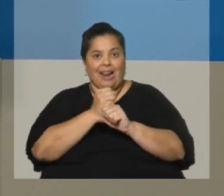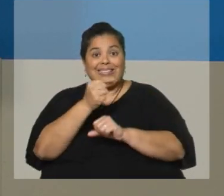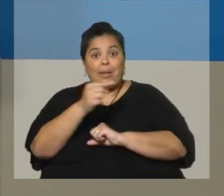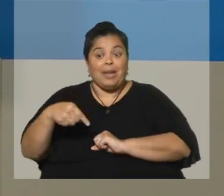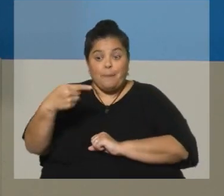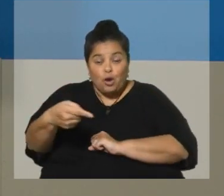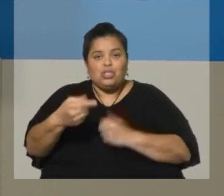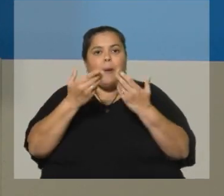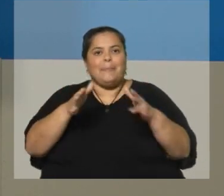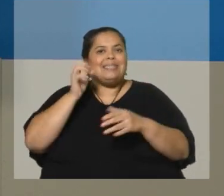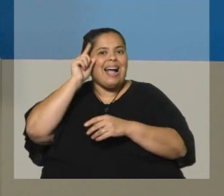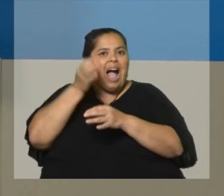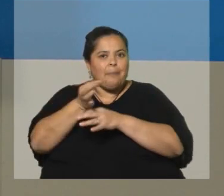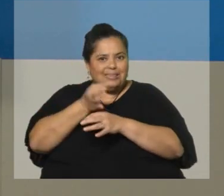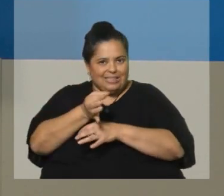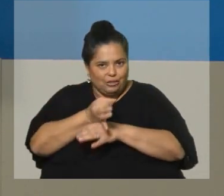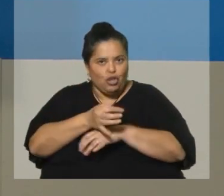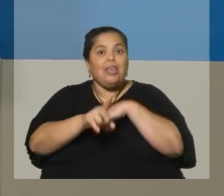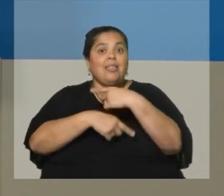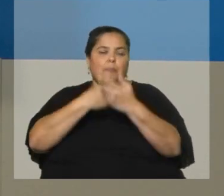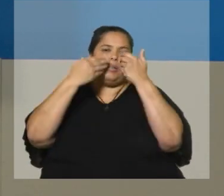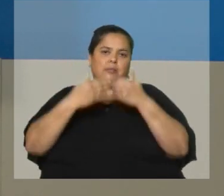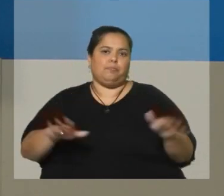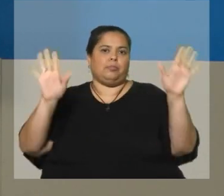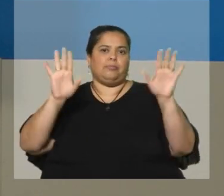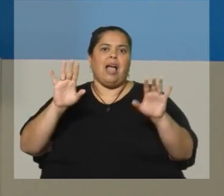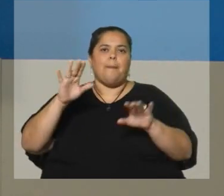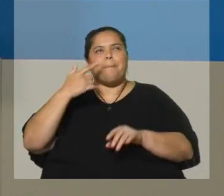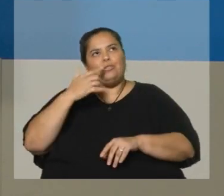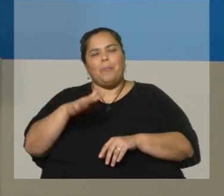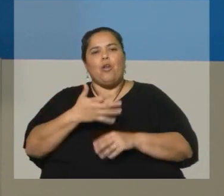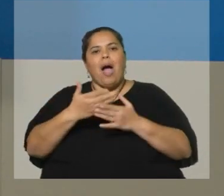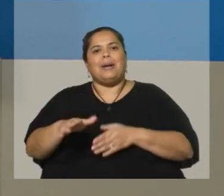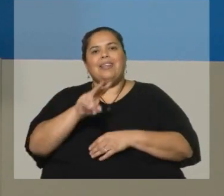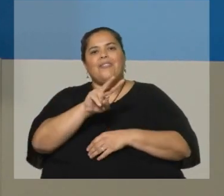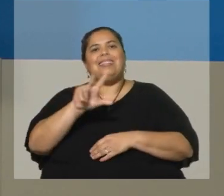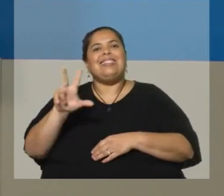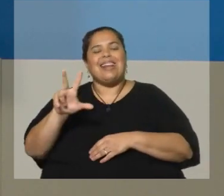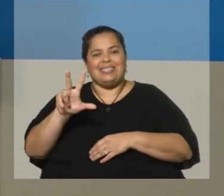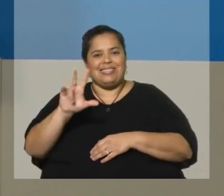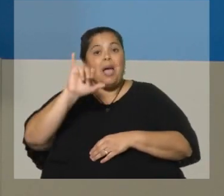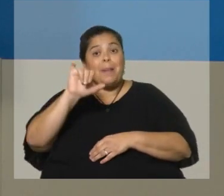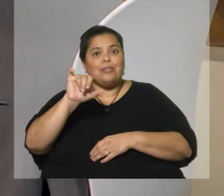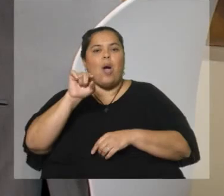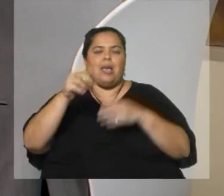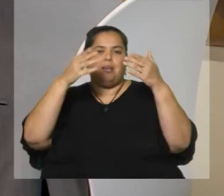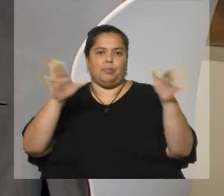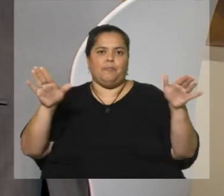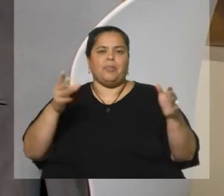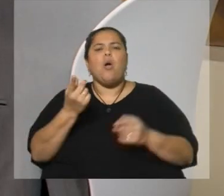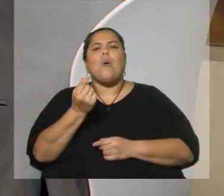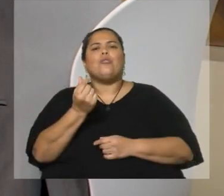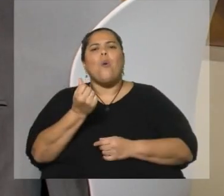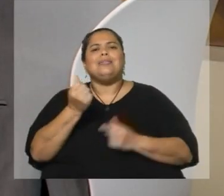y luego sí el despliegue en territorio. Ya seguramente a partir del 23 de mayo. ¿Cuánto sale un